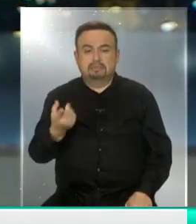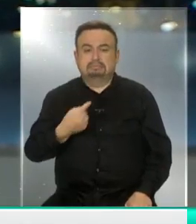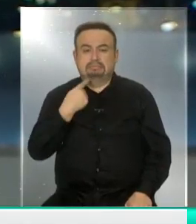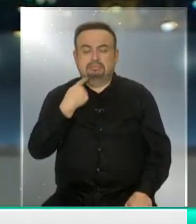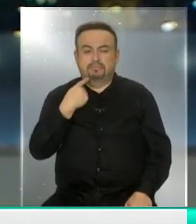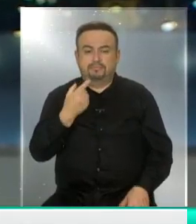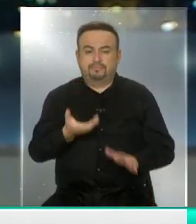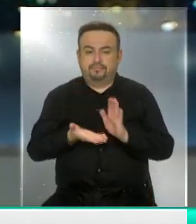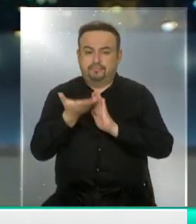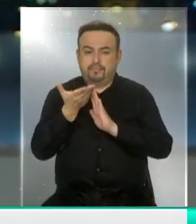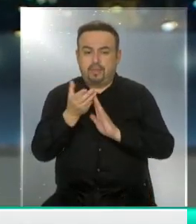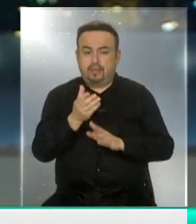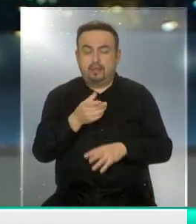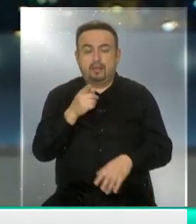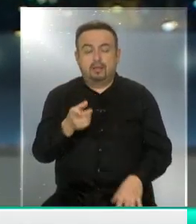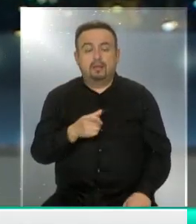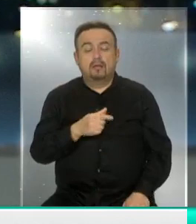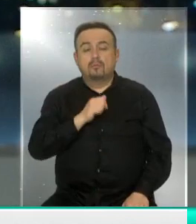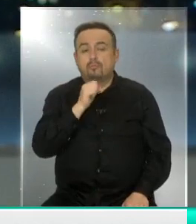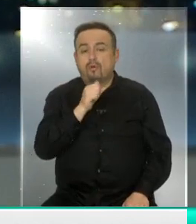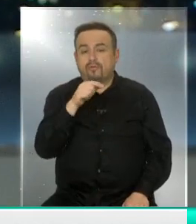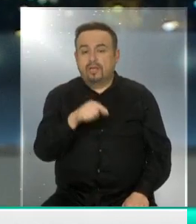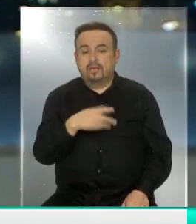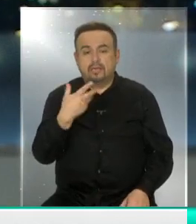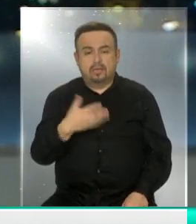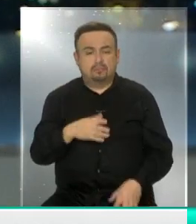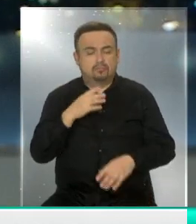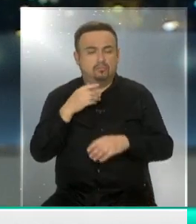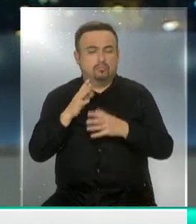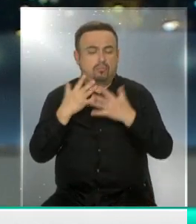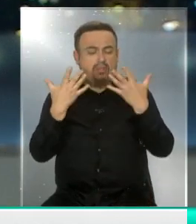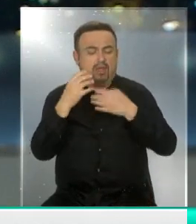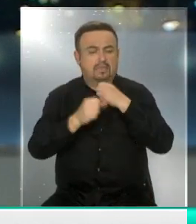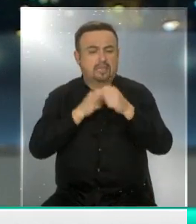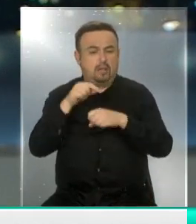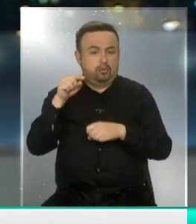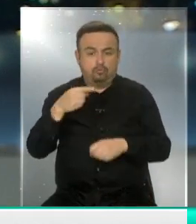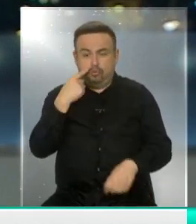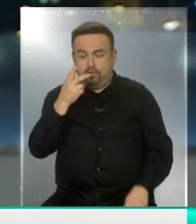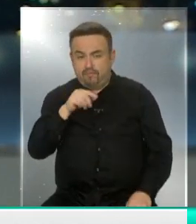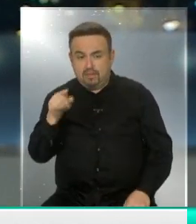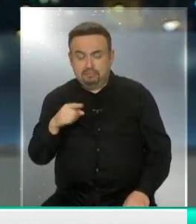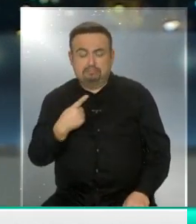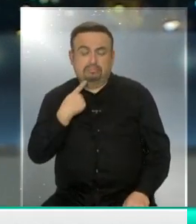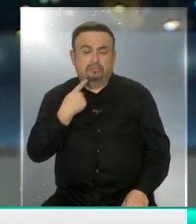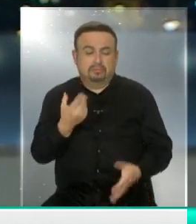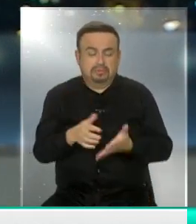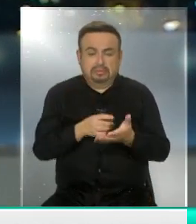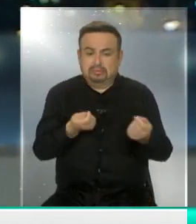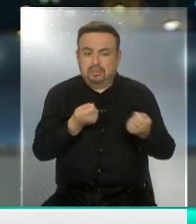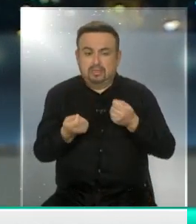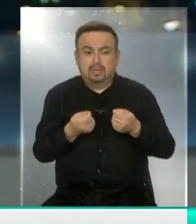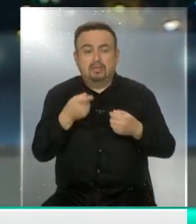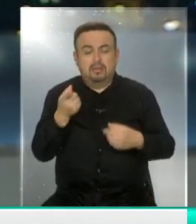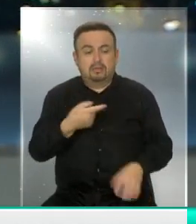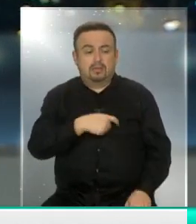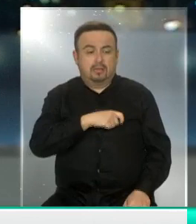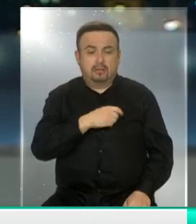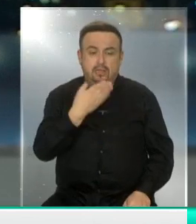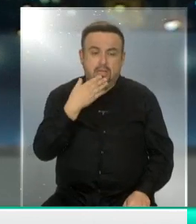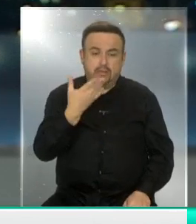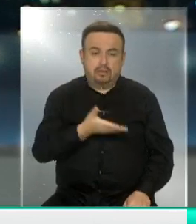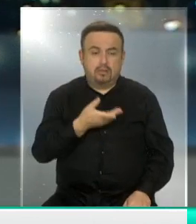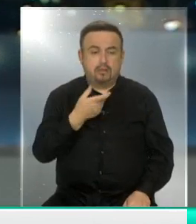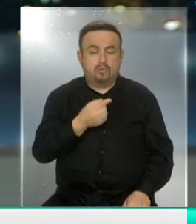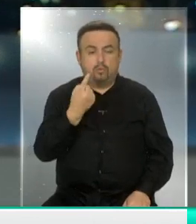en un alza de la pobreza que hace décadas no se veía en esa zona del mundo. El impacto económico también tocó a España, donde más